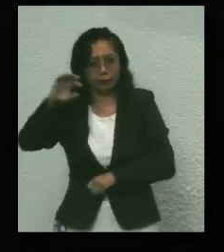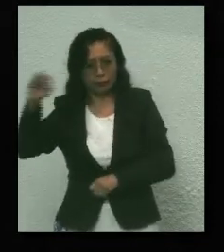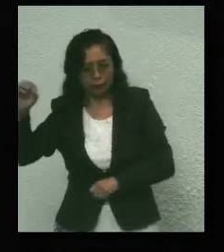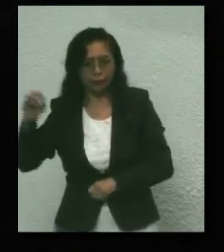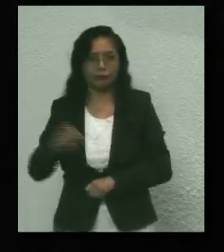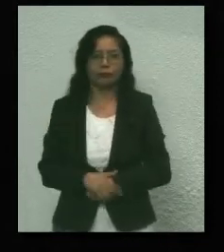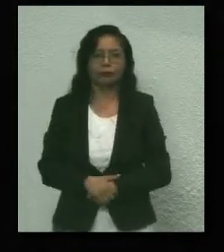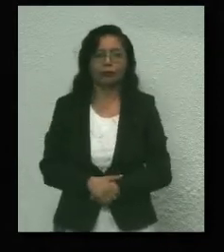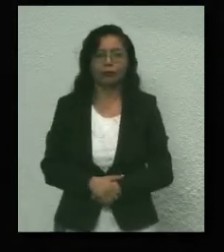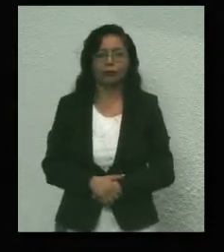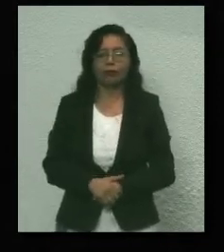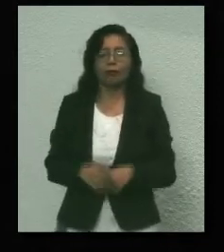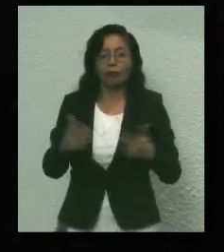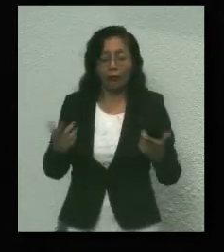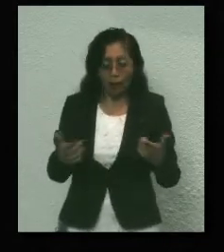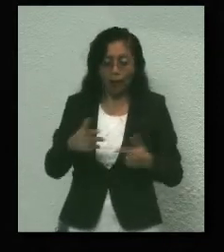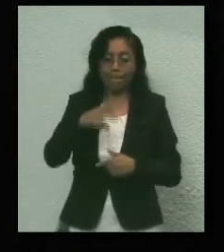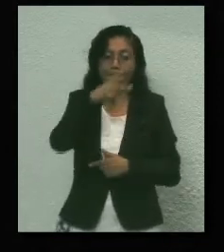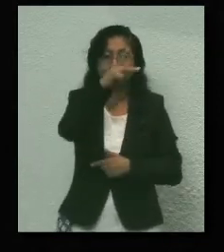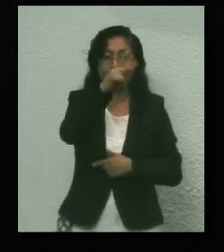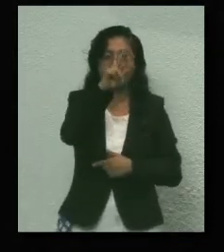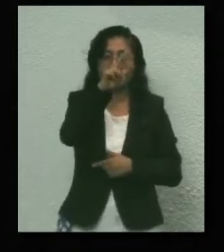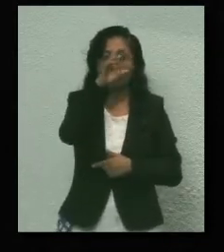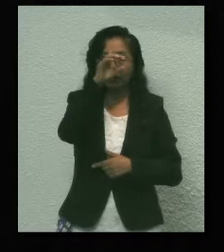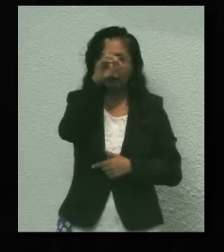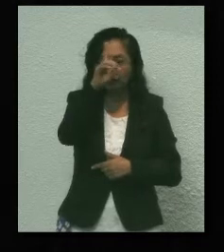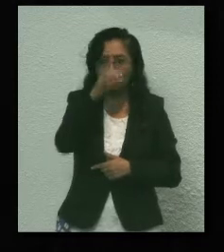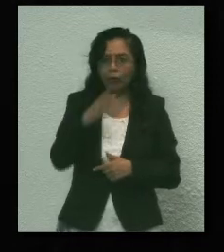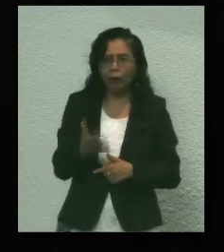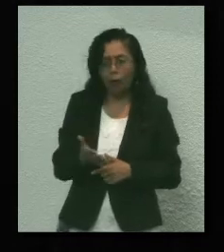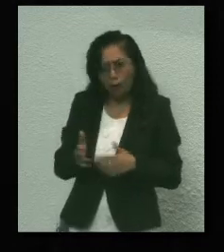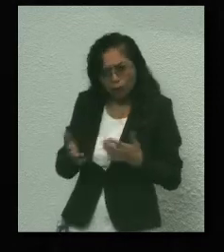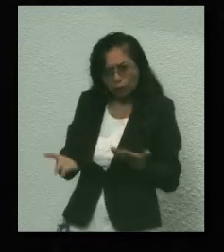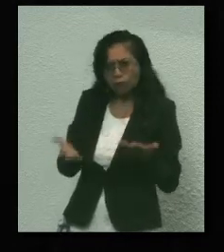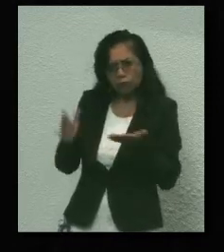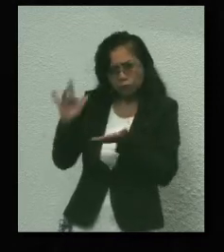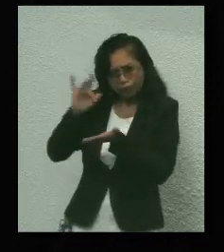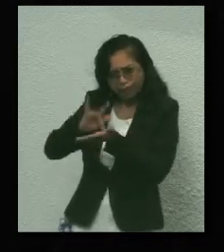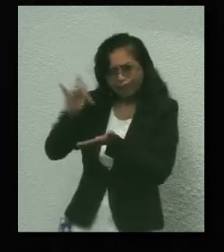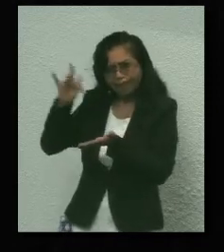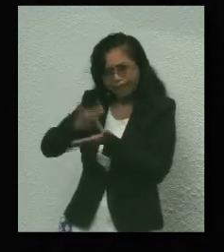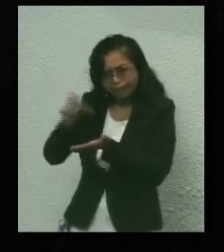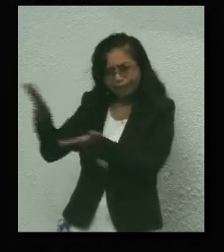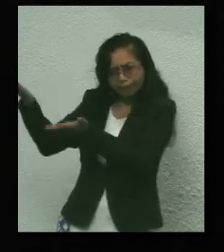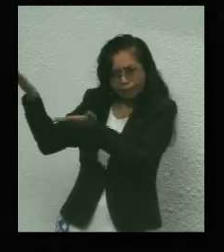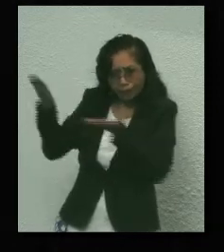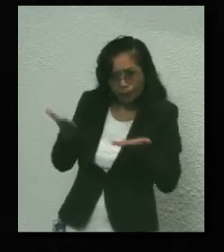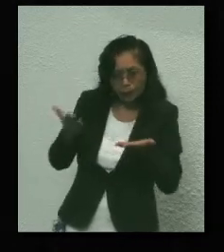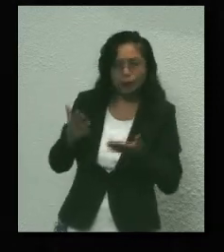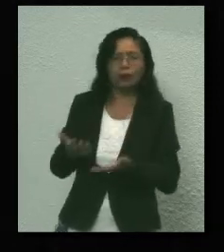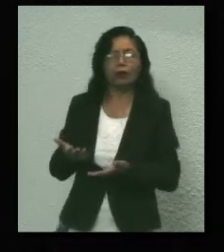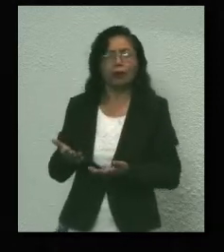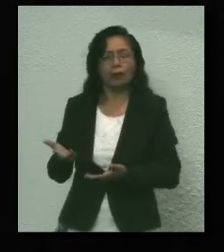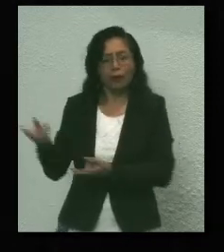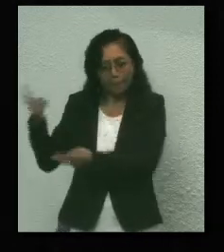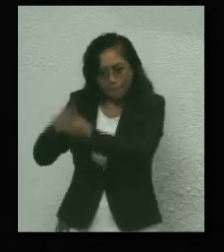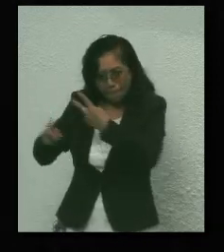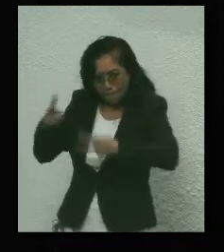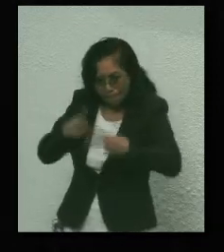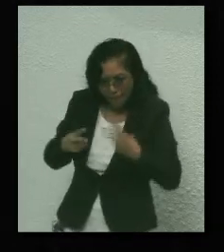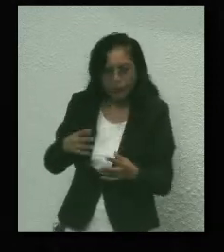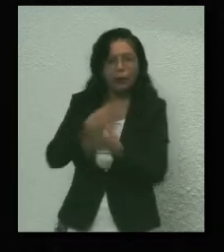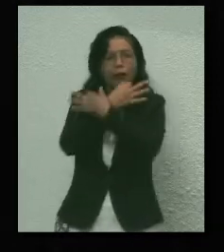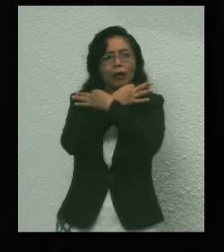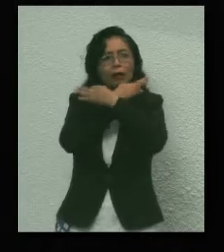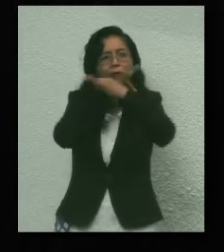parlamentario del PRD celebramos su disposición para acudir ante esta decimosexta legislatura a rendir el cuarto